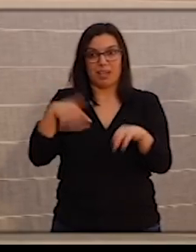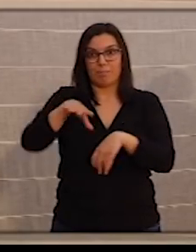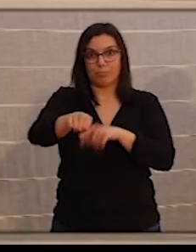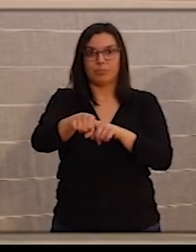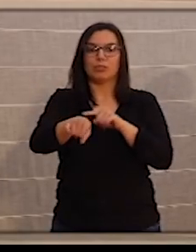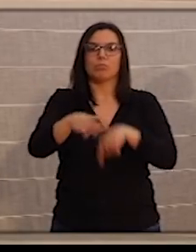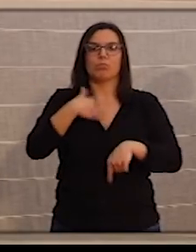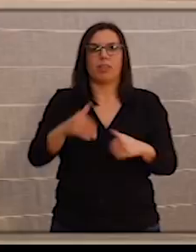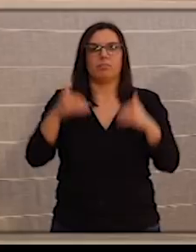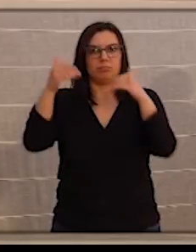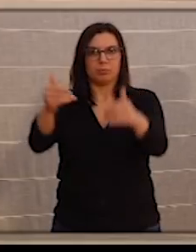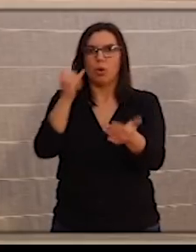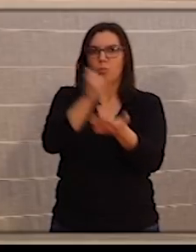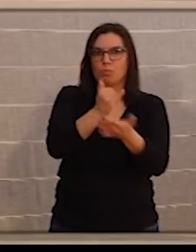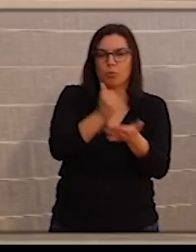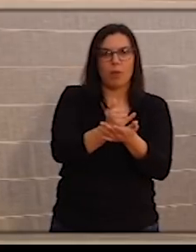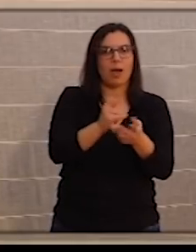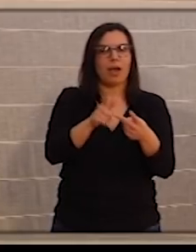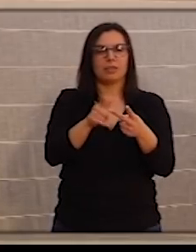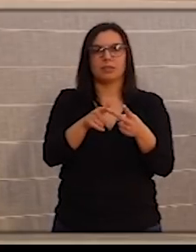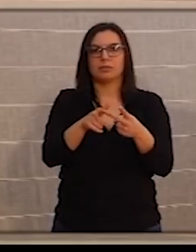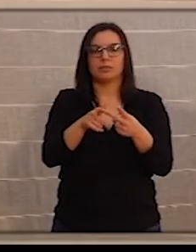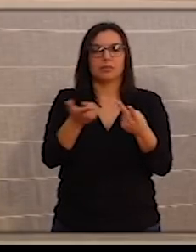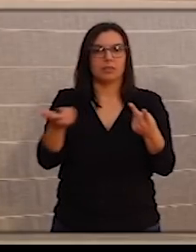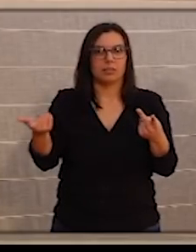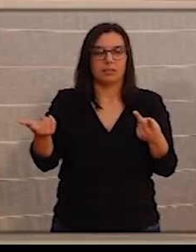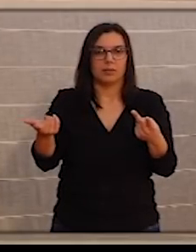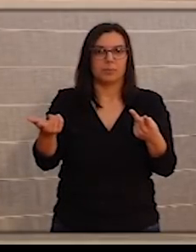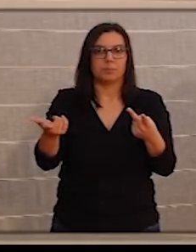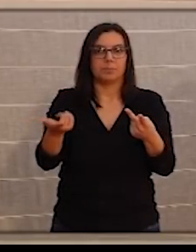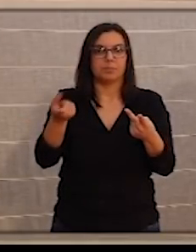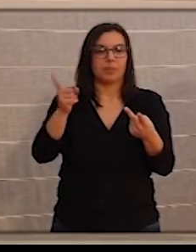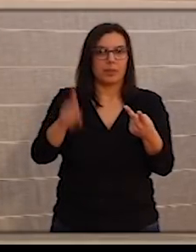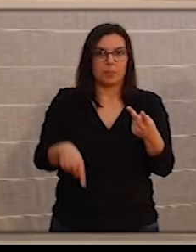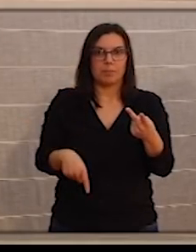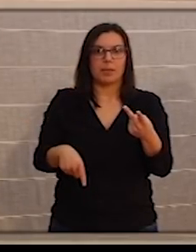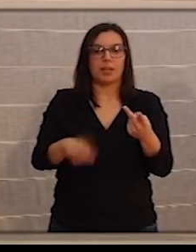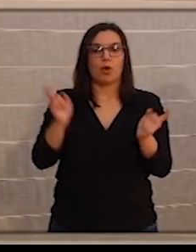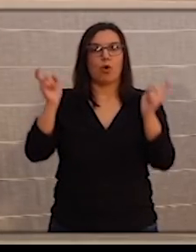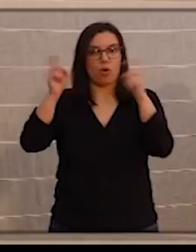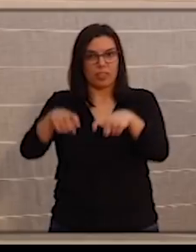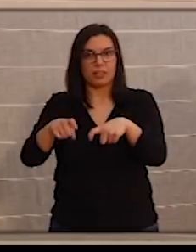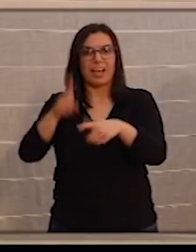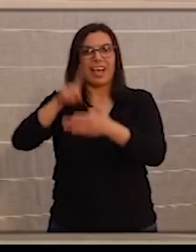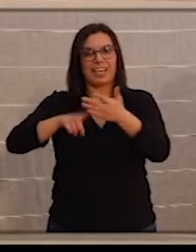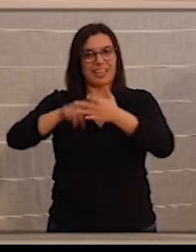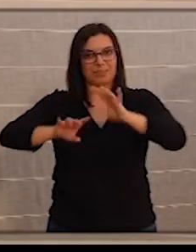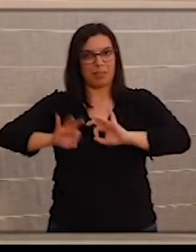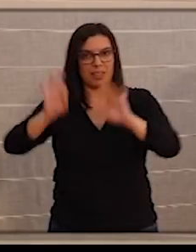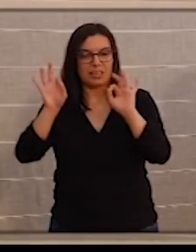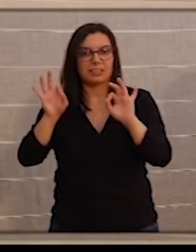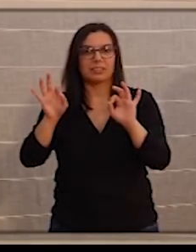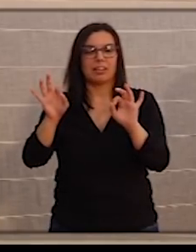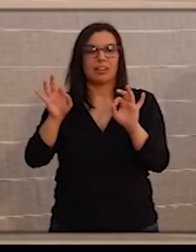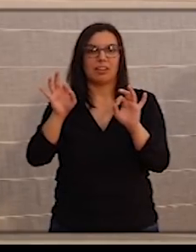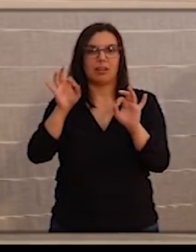reprogramadas, tanto en pruebas diagnósticas, tanto en consultas relacionadas con